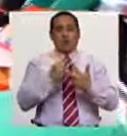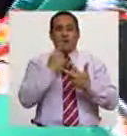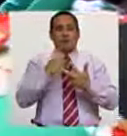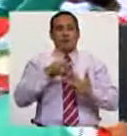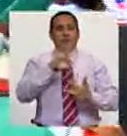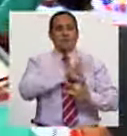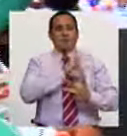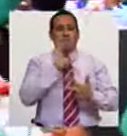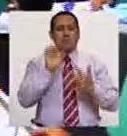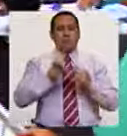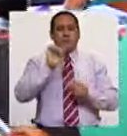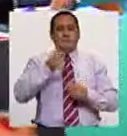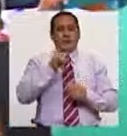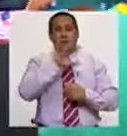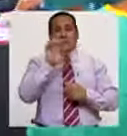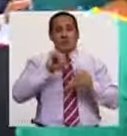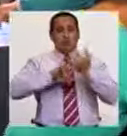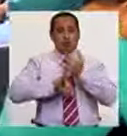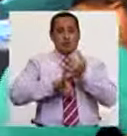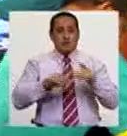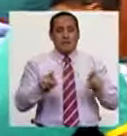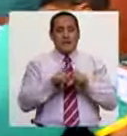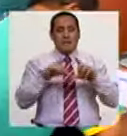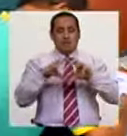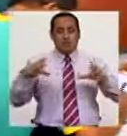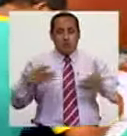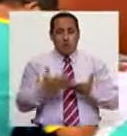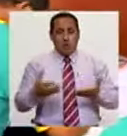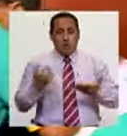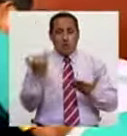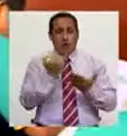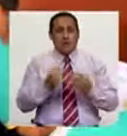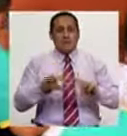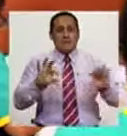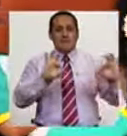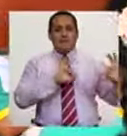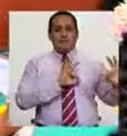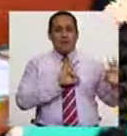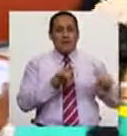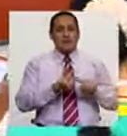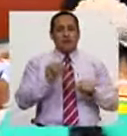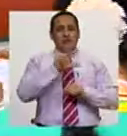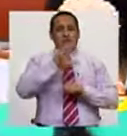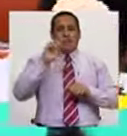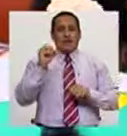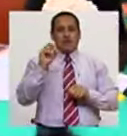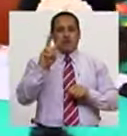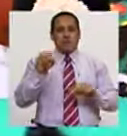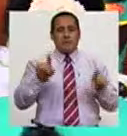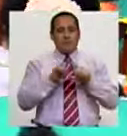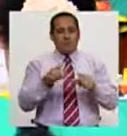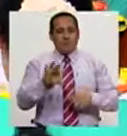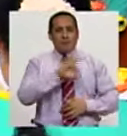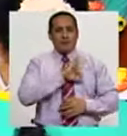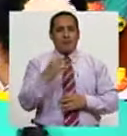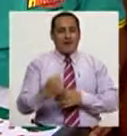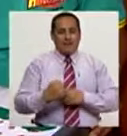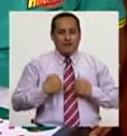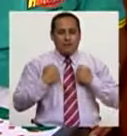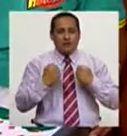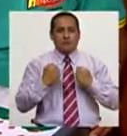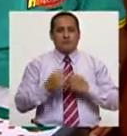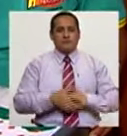es un premio en efectivo de 1.500, sus packs de Faber-Castell y sus diplomas. Son 32 misiones honrosas y un premio al esfuerzo.